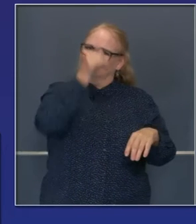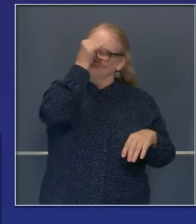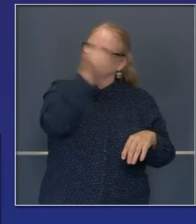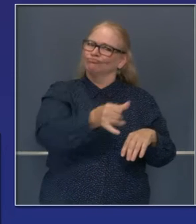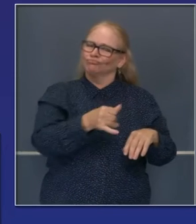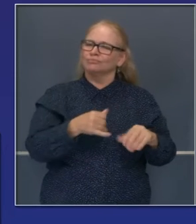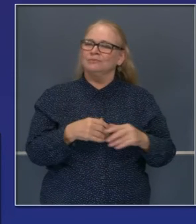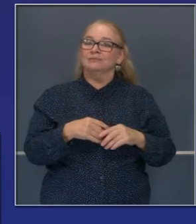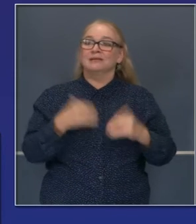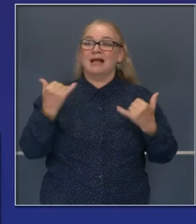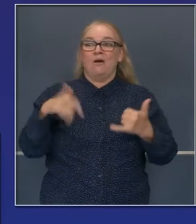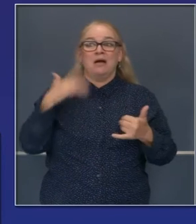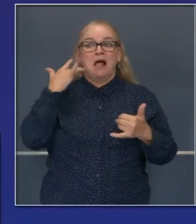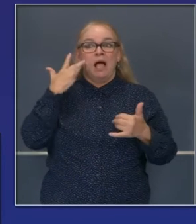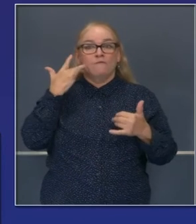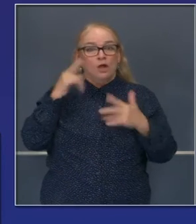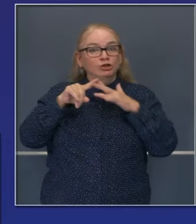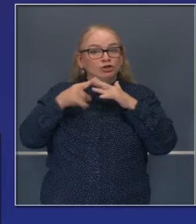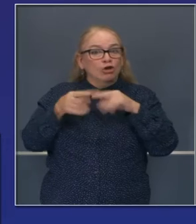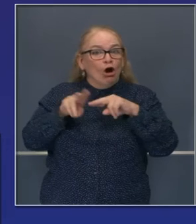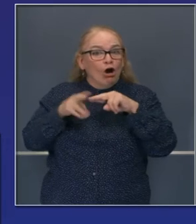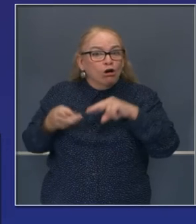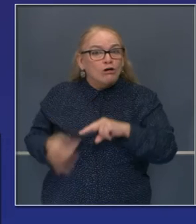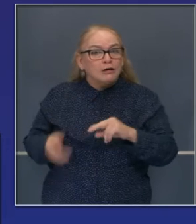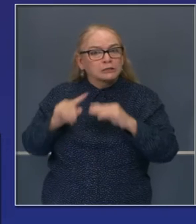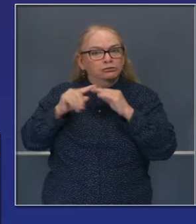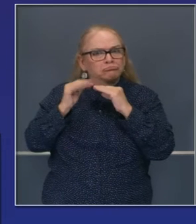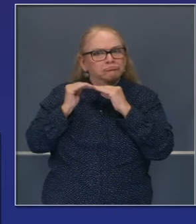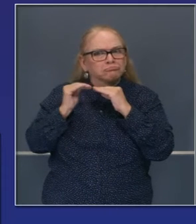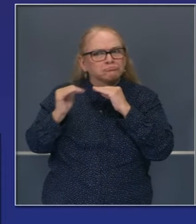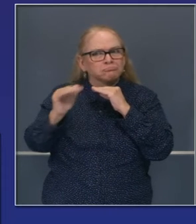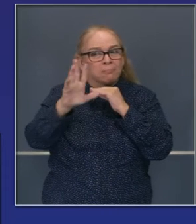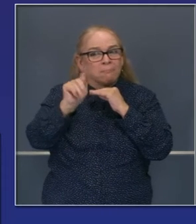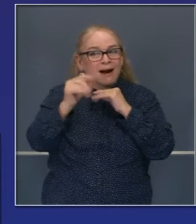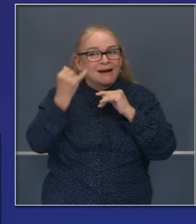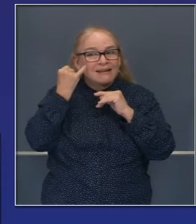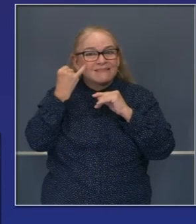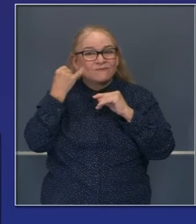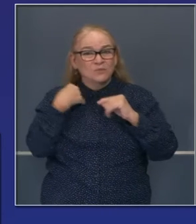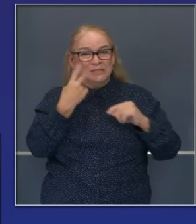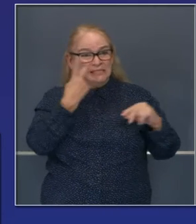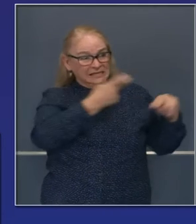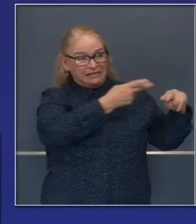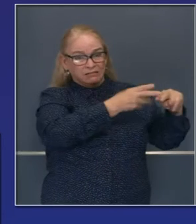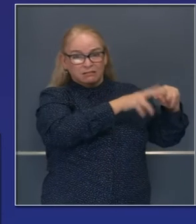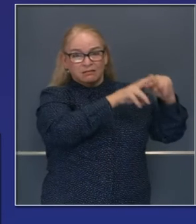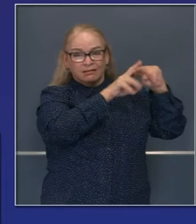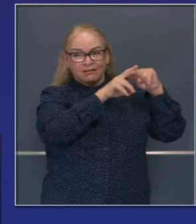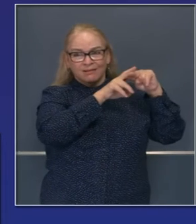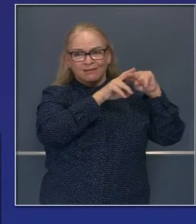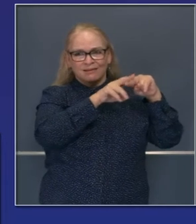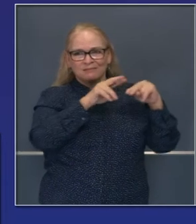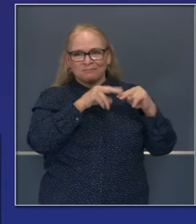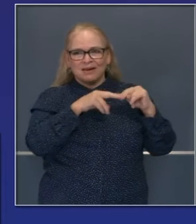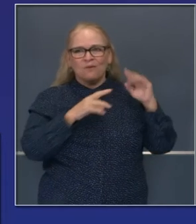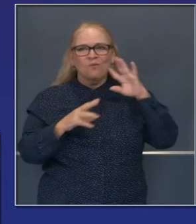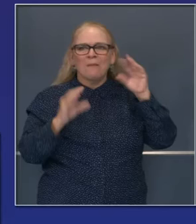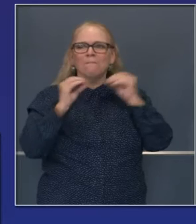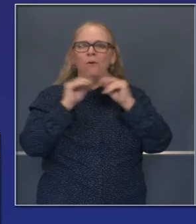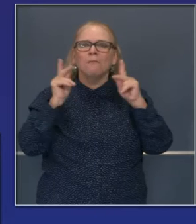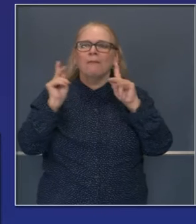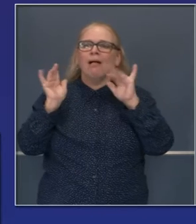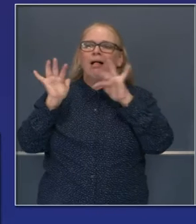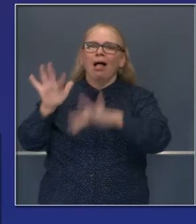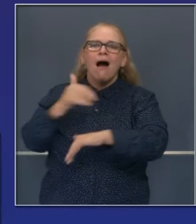Vemos una tendencia hacia abajo en el estado, pero si vemos una tendencia de aumentar, se verá sin duda un